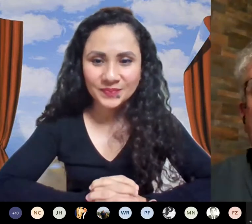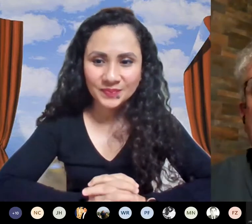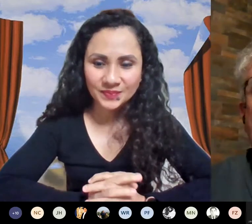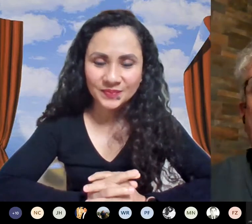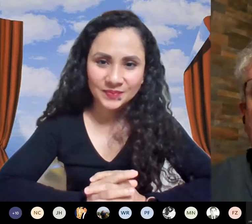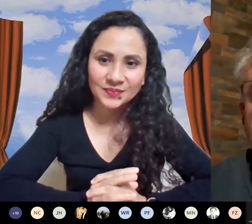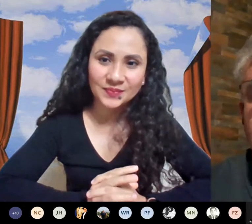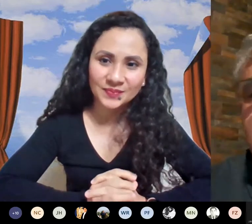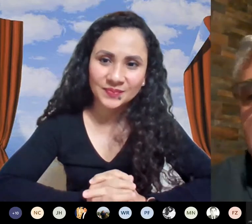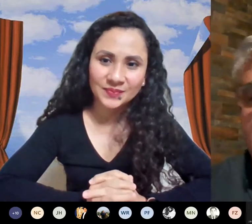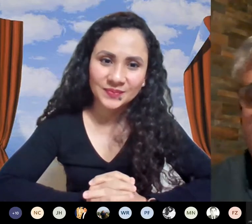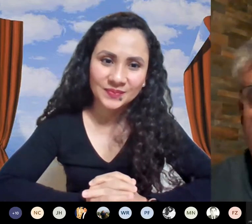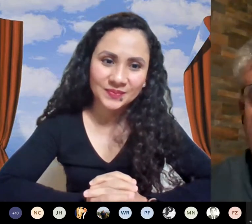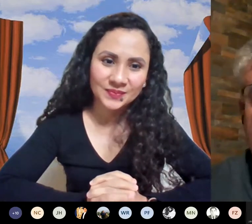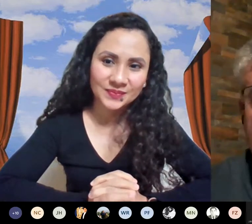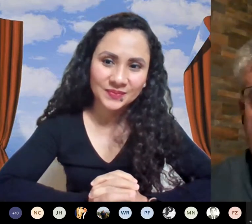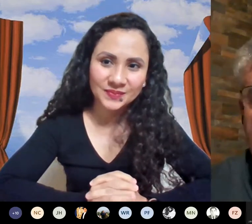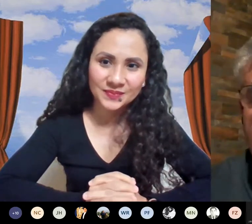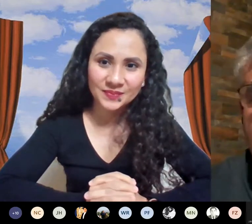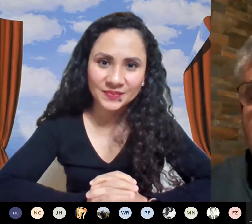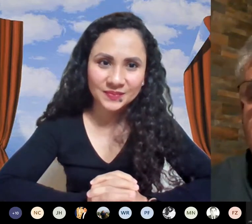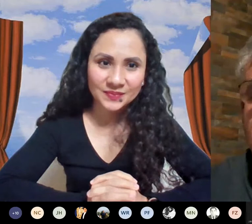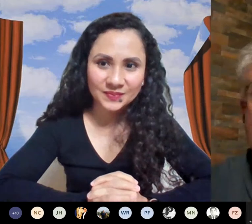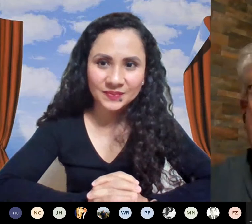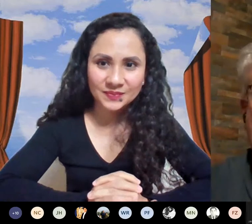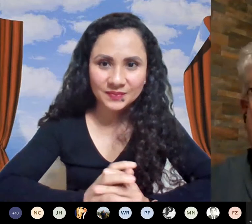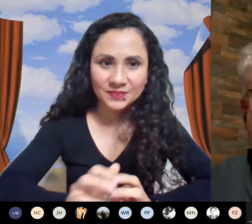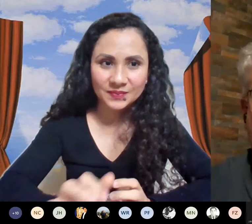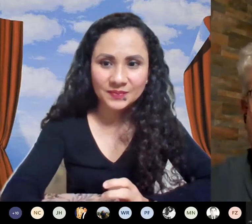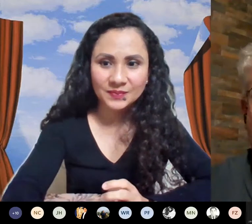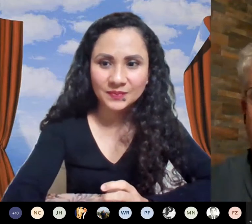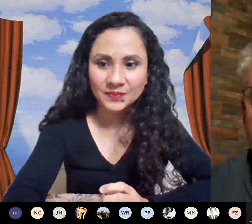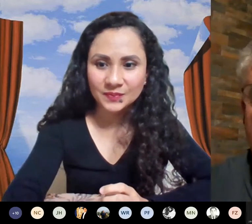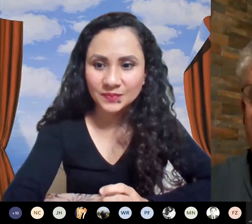a la brevedad le voy a darle le voy a dar este